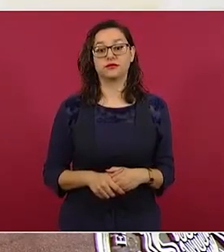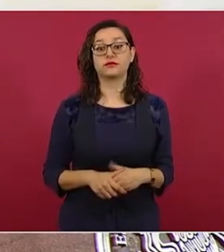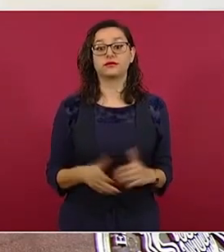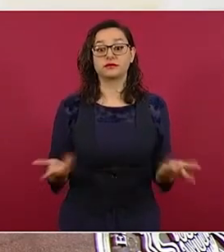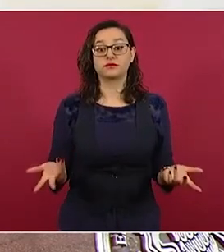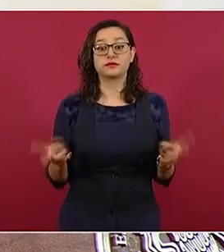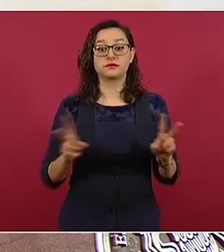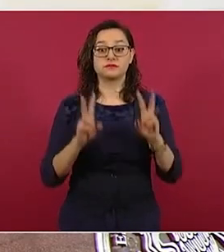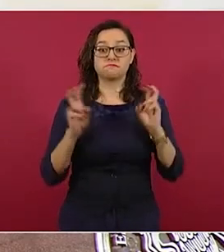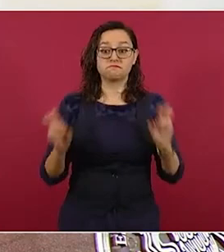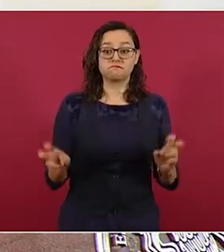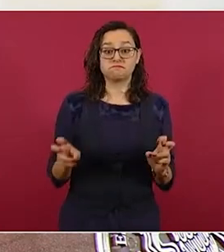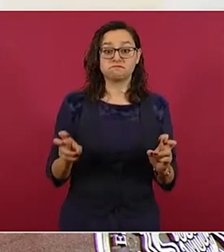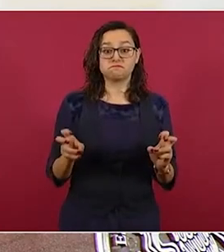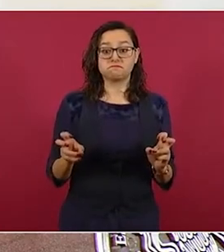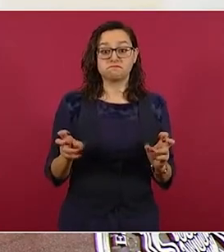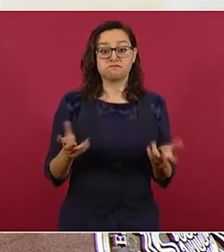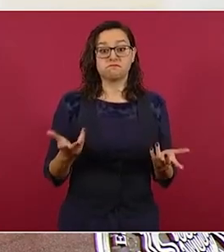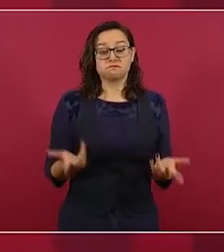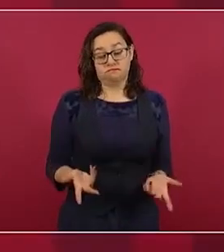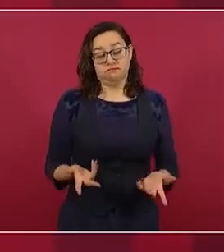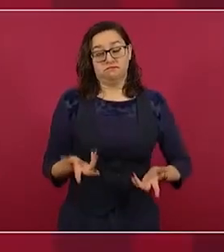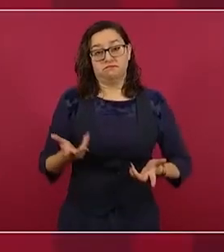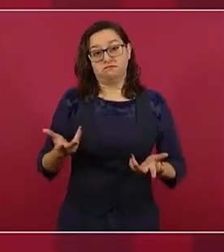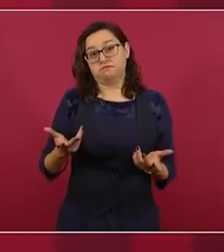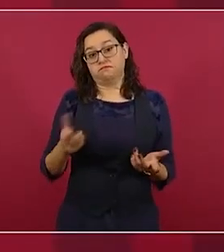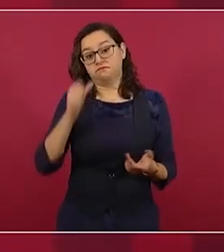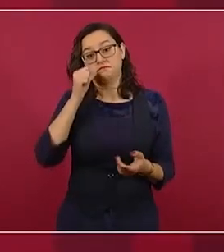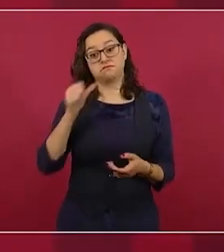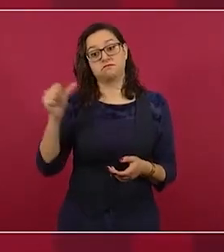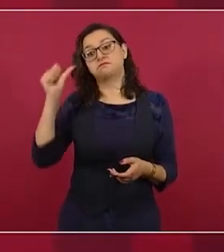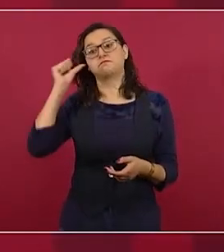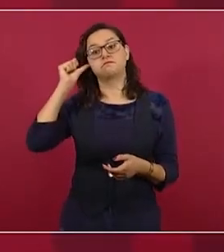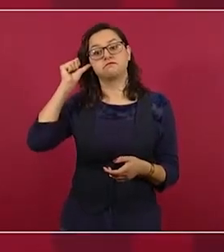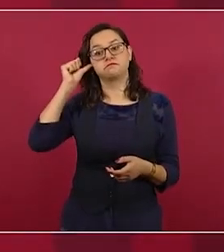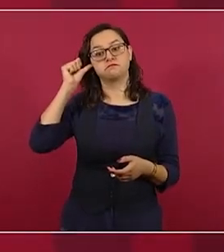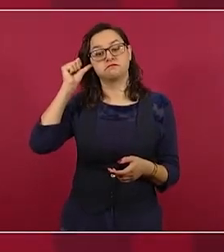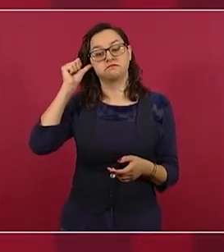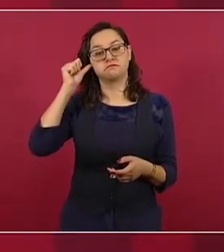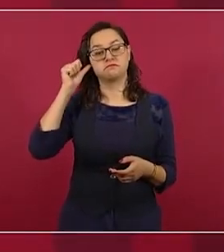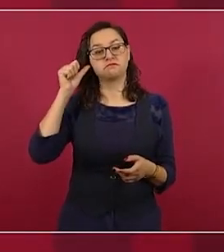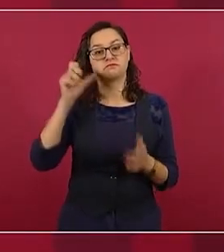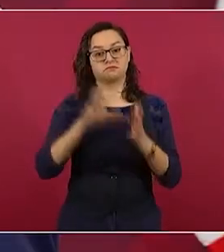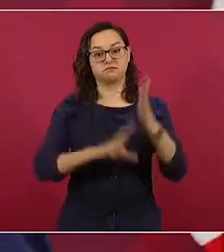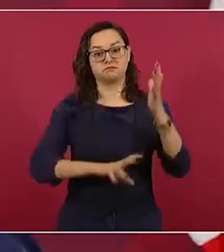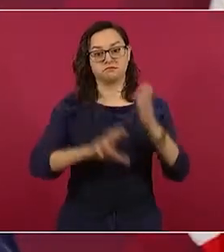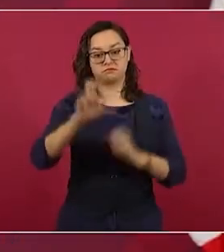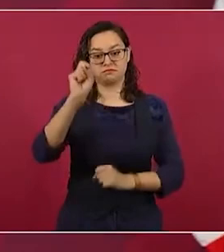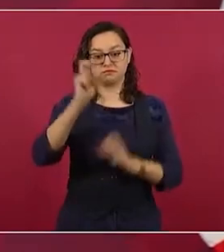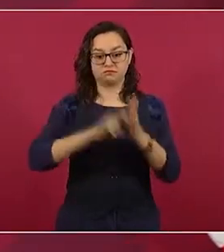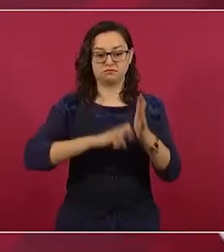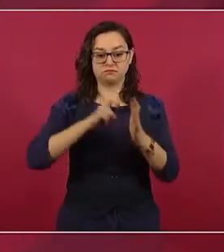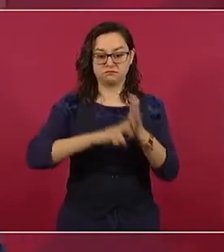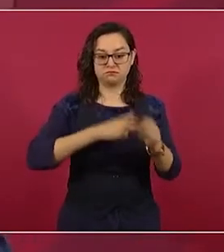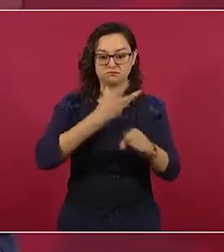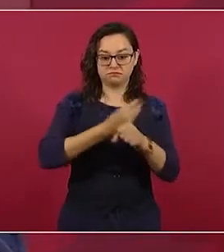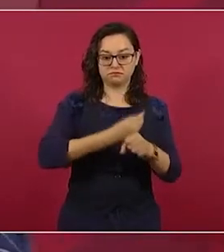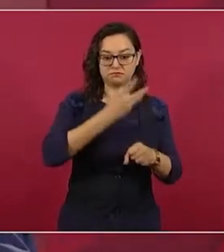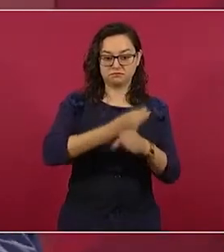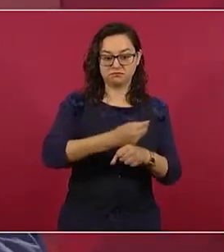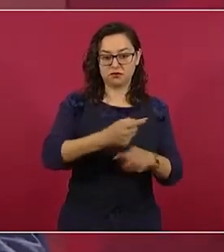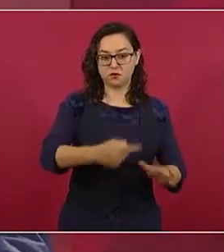constitucional, lo de ayer también demuestra cómo una cosa es la cúpula